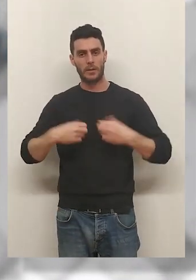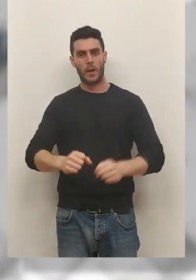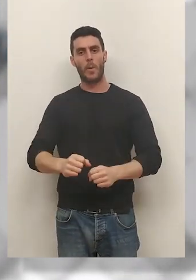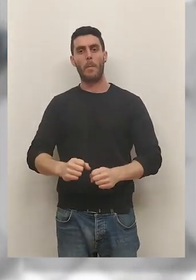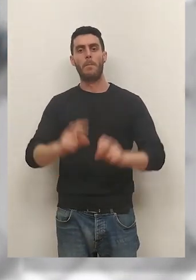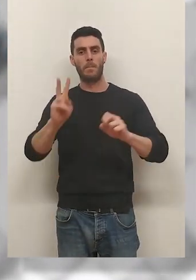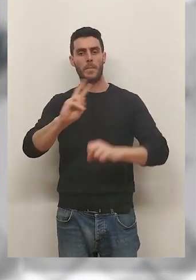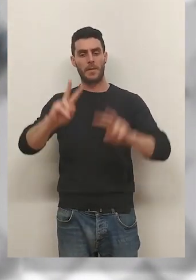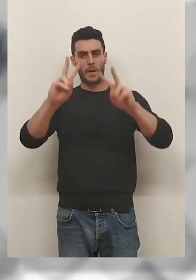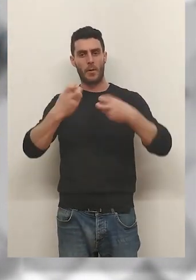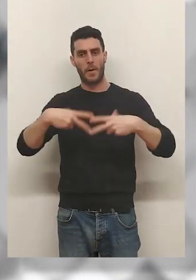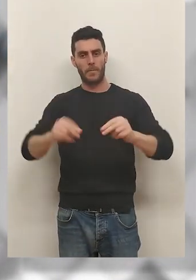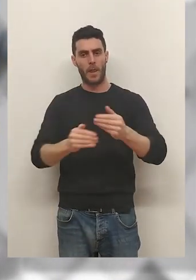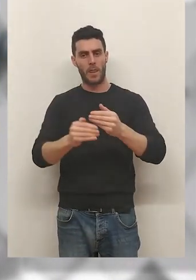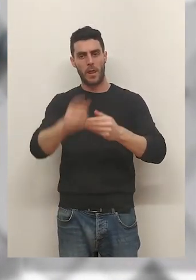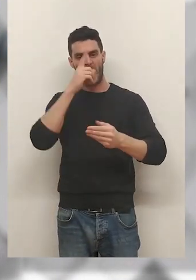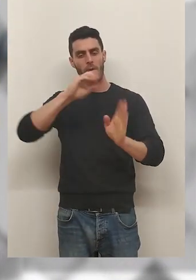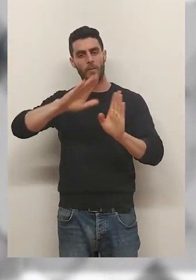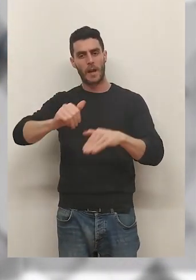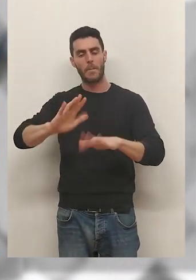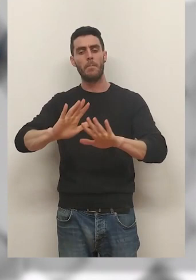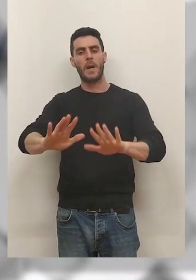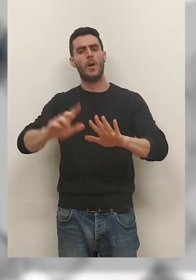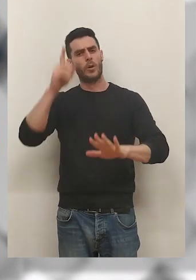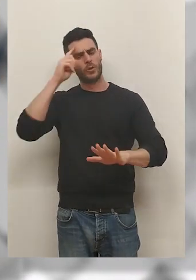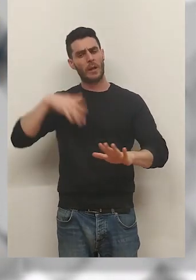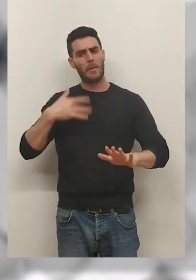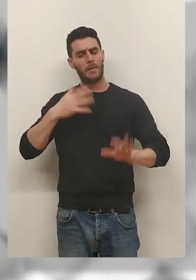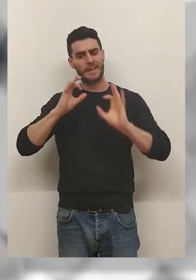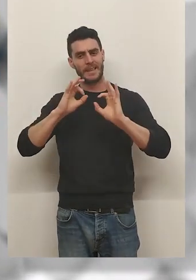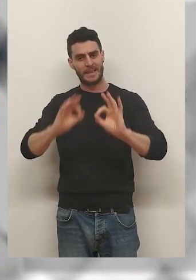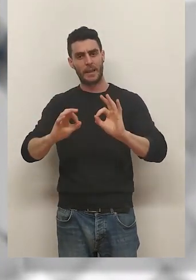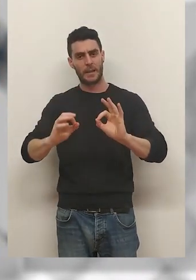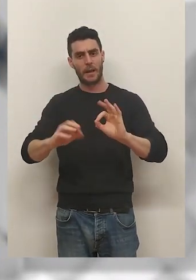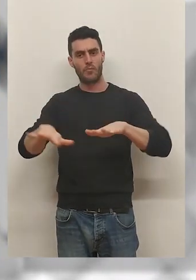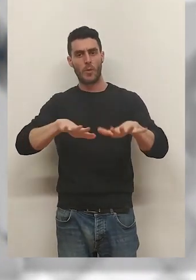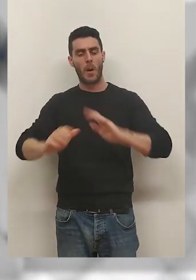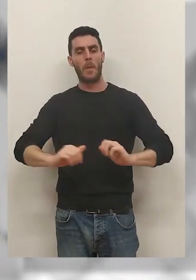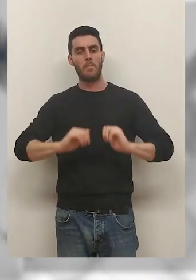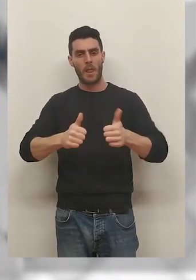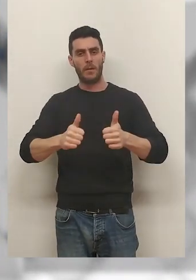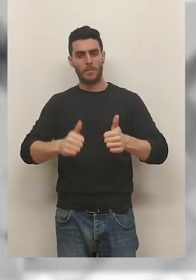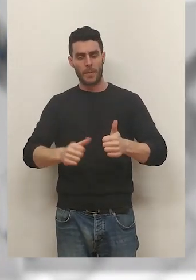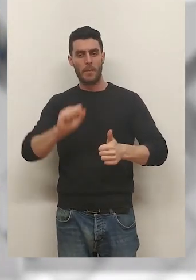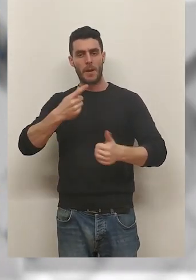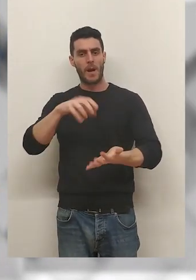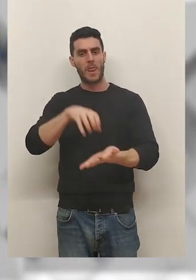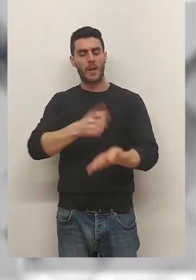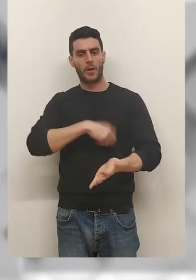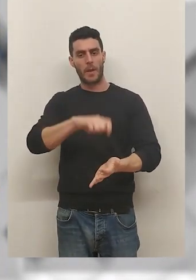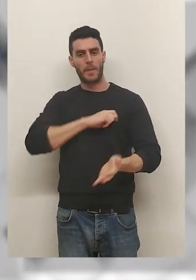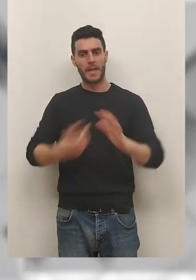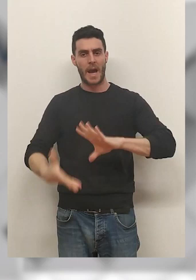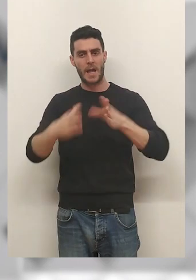Salud La Villanueva estará terminado para finales de año, pero todavía se desconoce la fecha exacta en la que estará operativo. Se trata del primer centro de